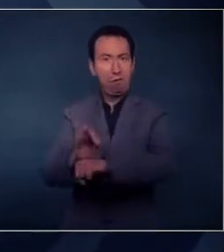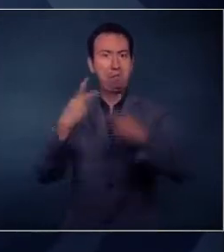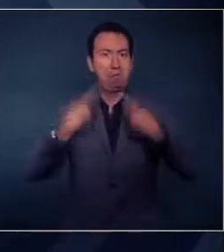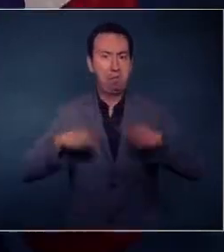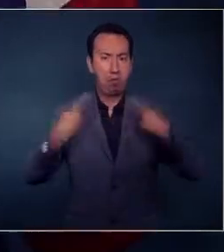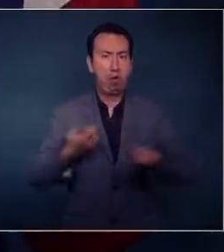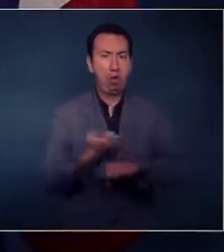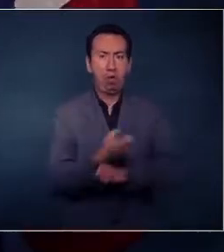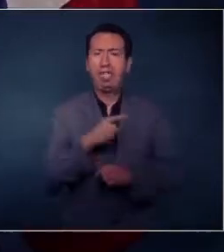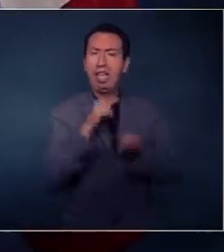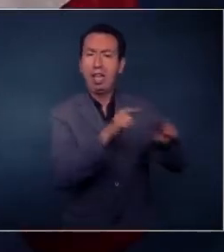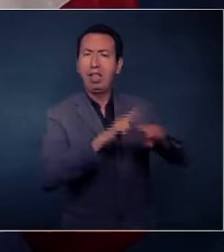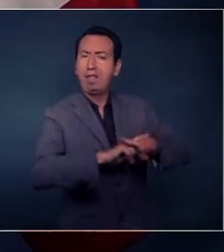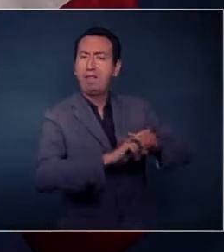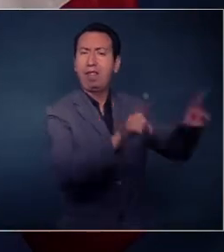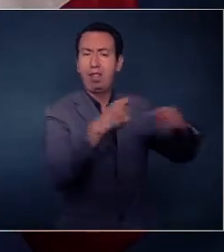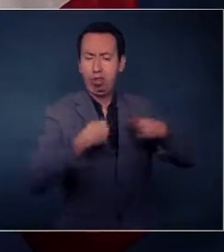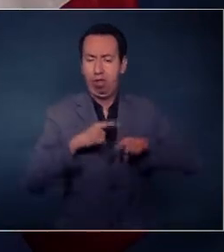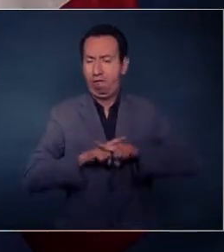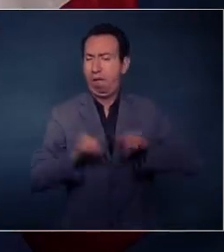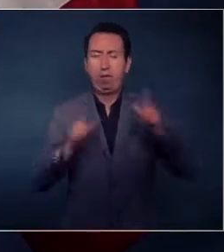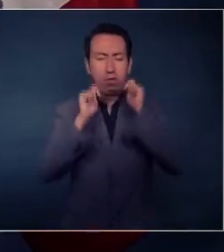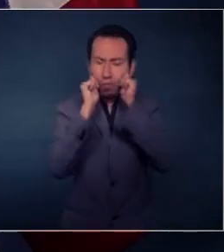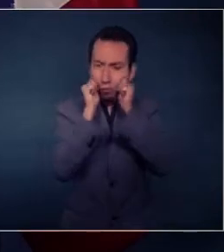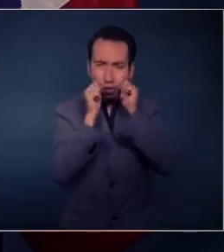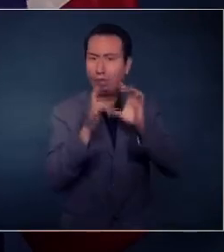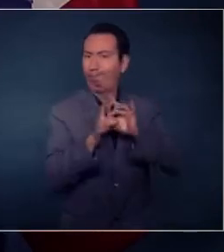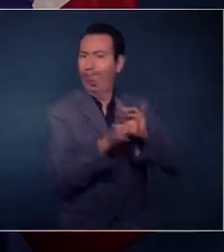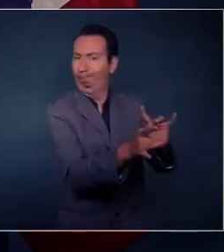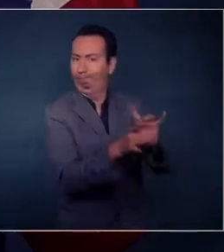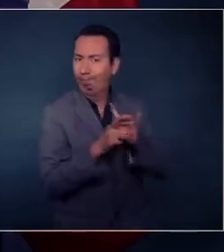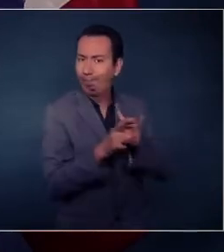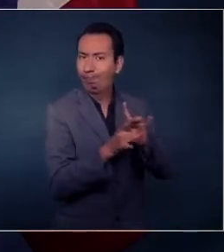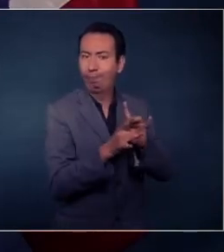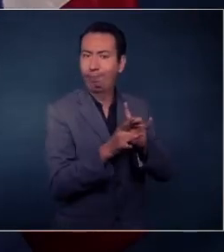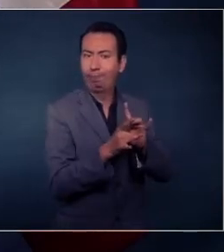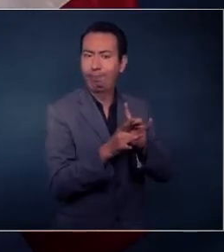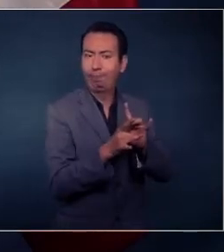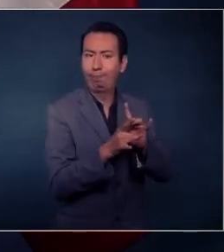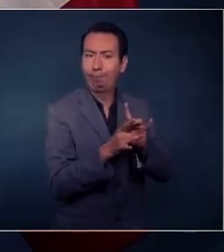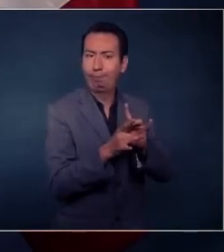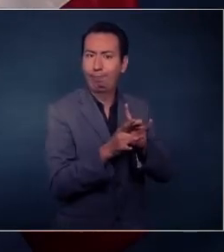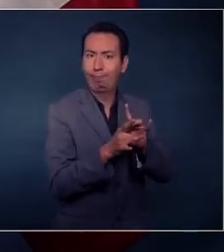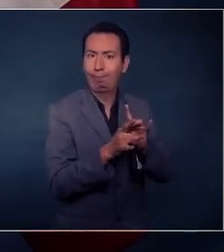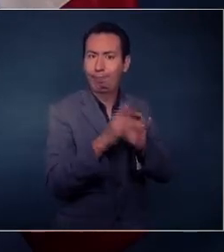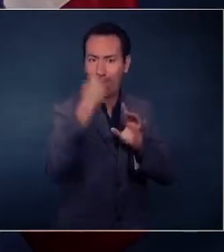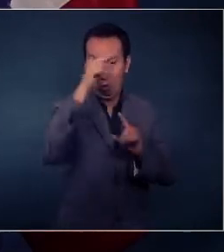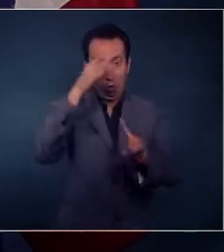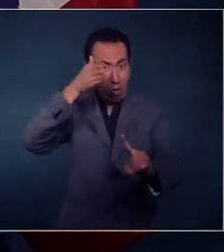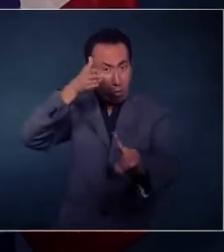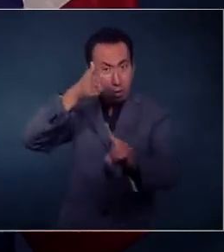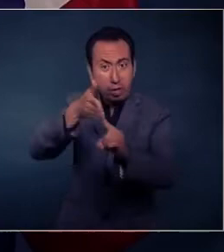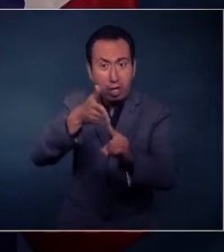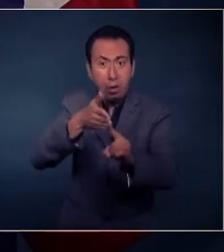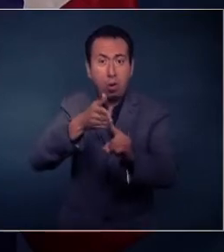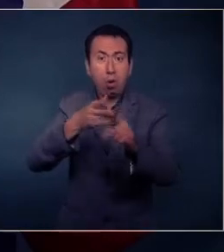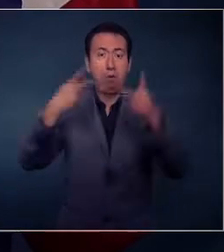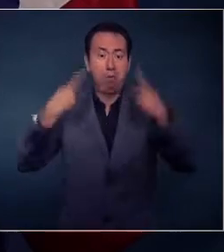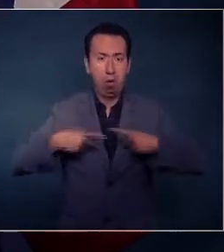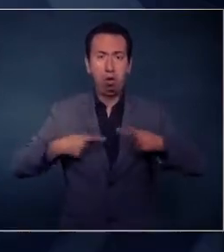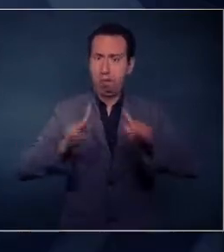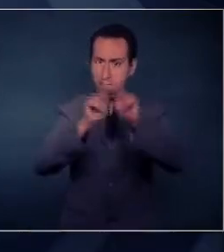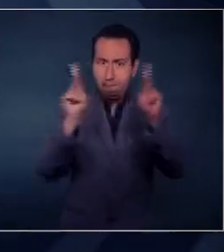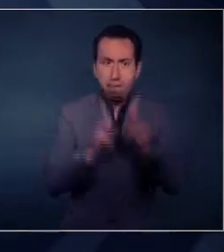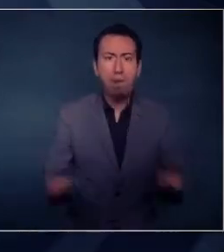el presidente, más allá de las diferencias que podamos tener, está un bien superior, que es la paz y la tranquilidad de los